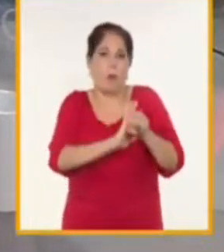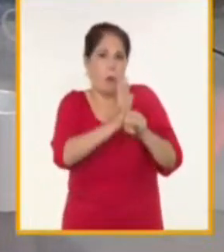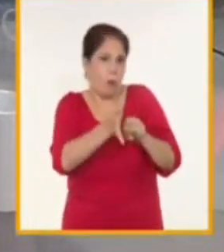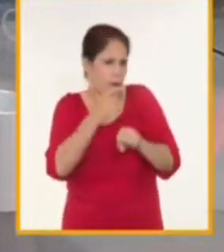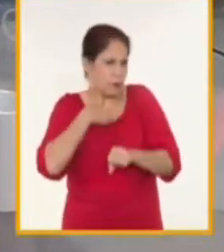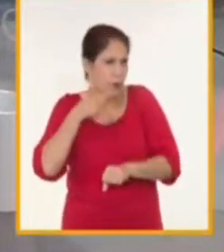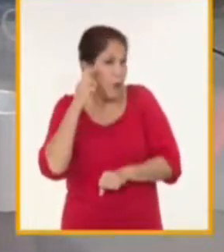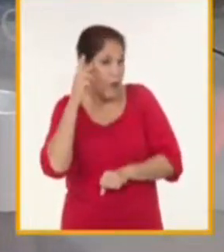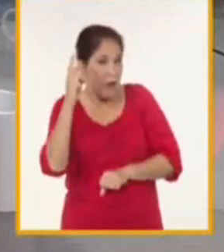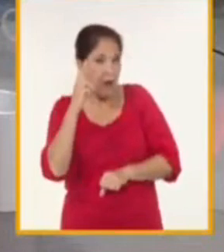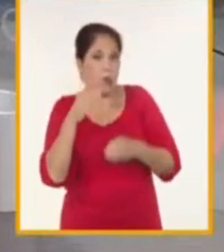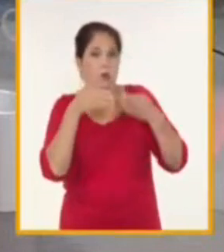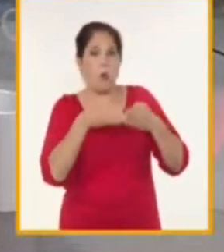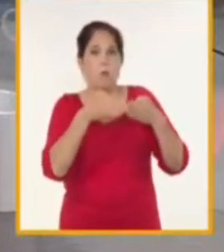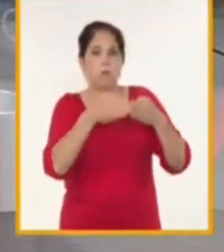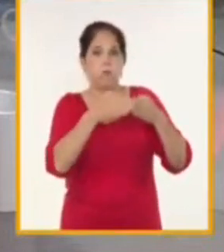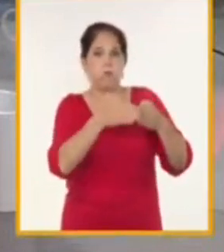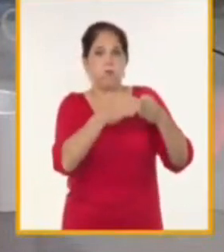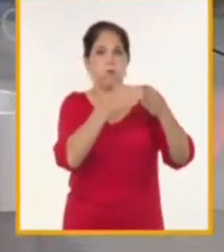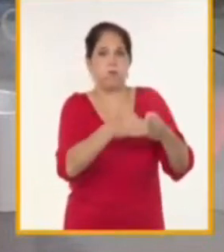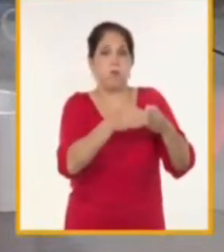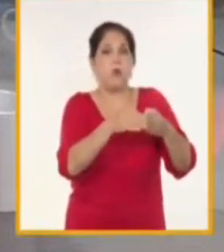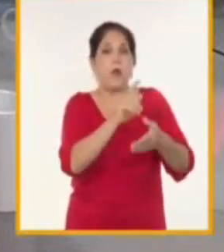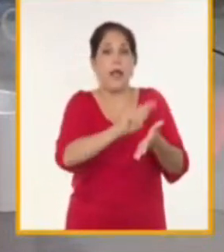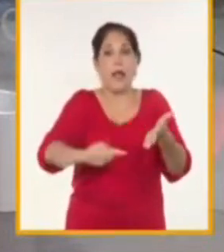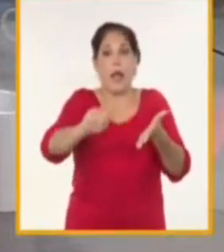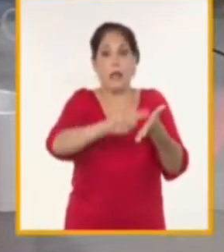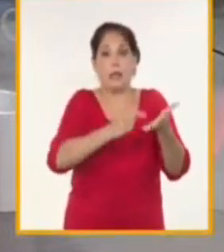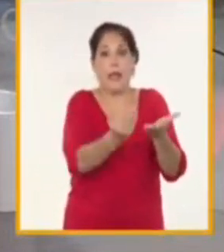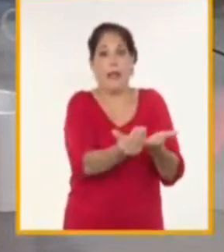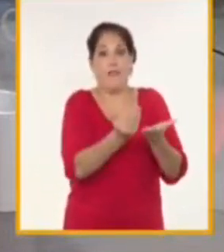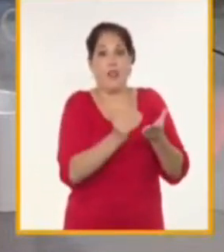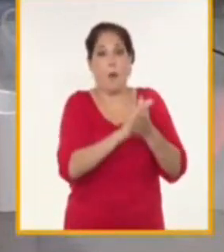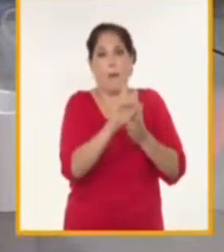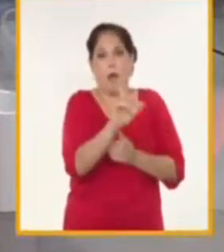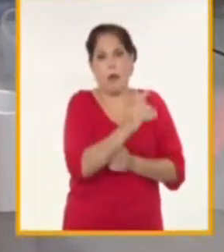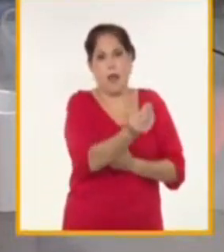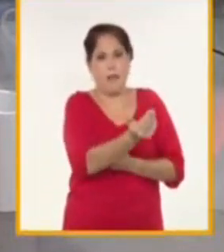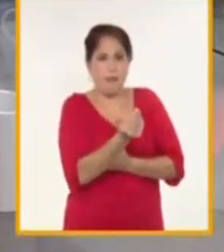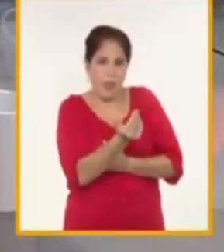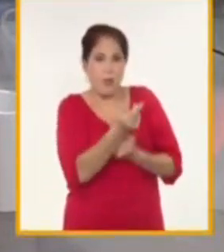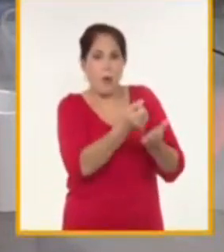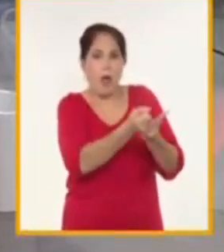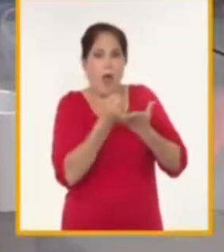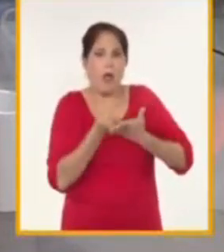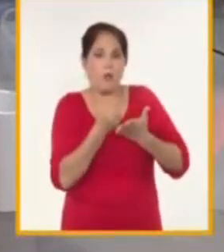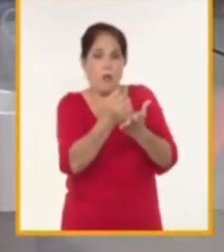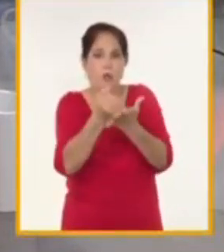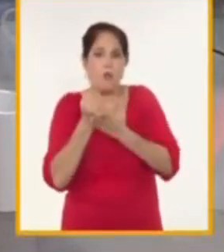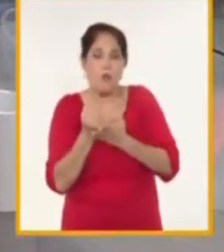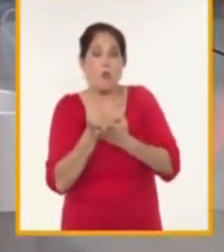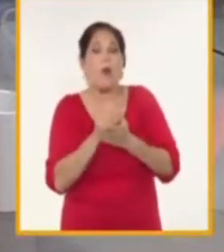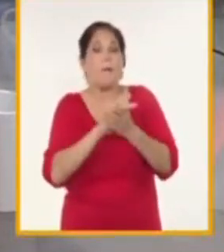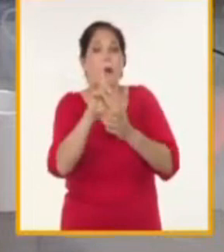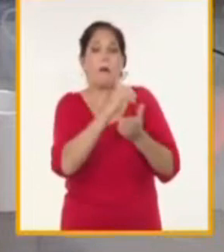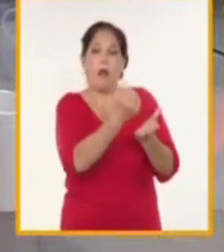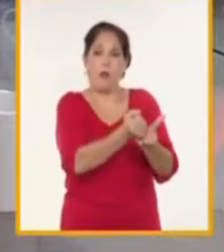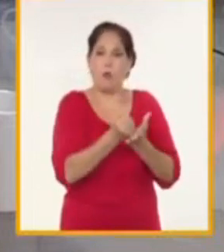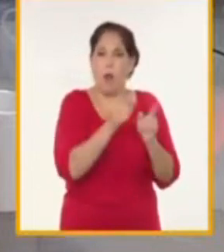recordamos todo aquel crucero inglés que en el Mariel se operó fueron momentos decisivos ¿no?